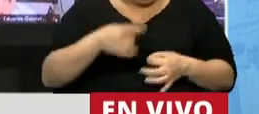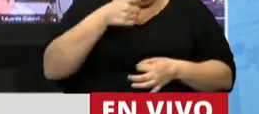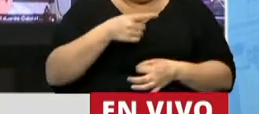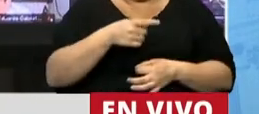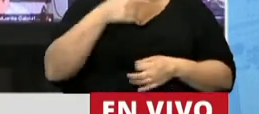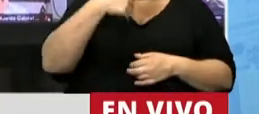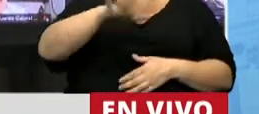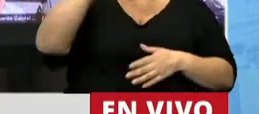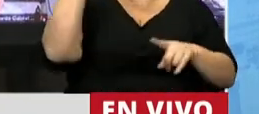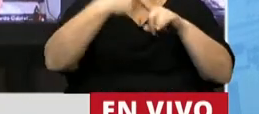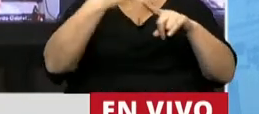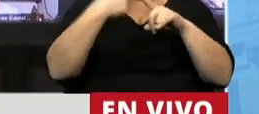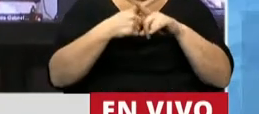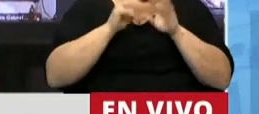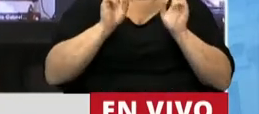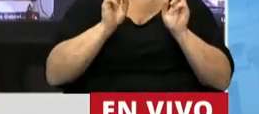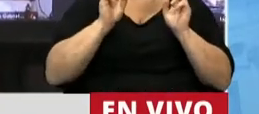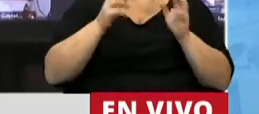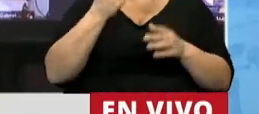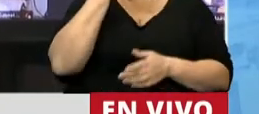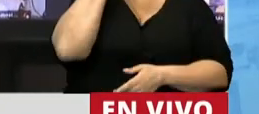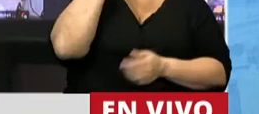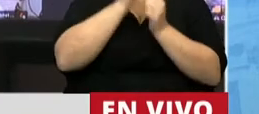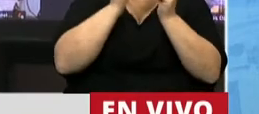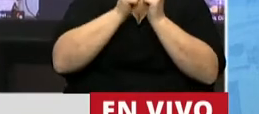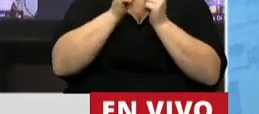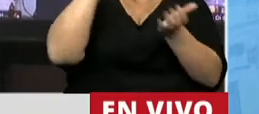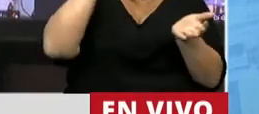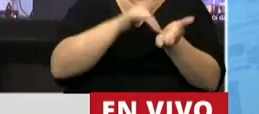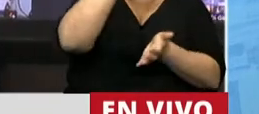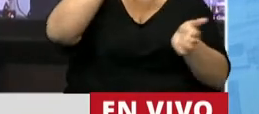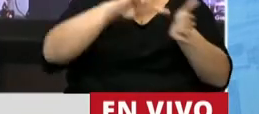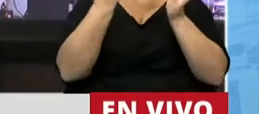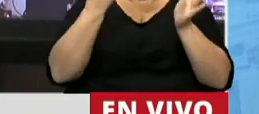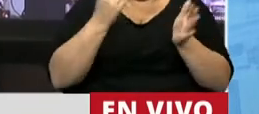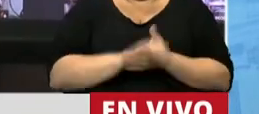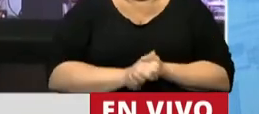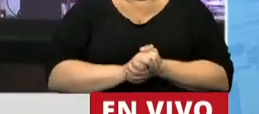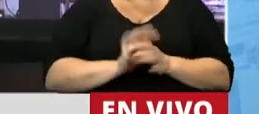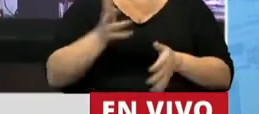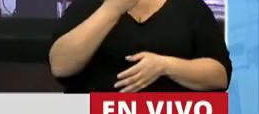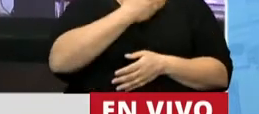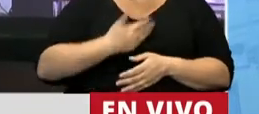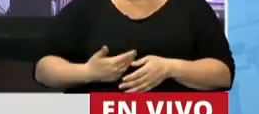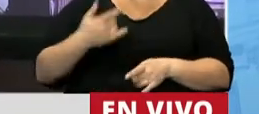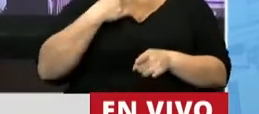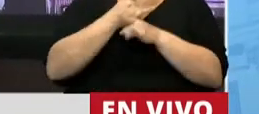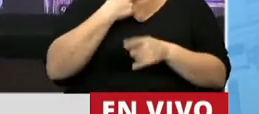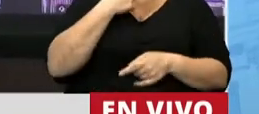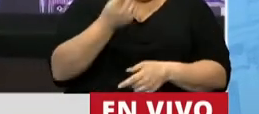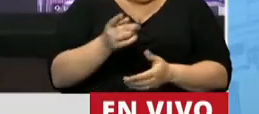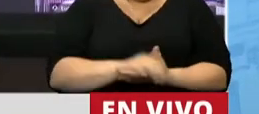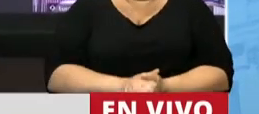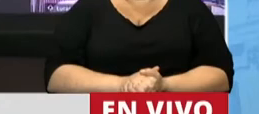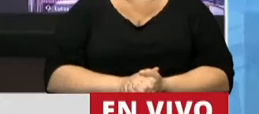se vestirá de fiesta esperando ese hecho histórico para nuestra ciudad. Señor Presidente, siempre dijimos,